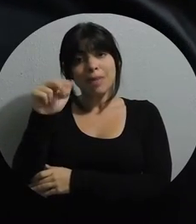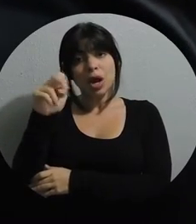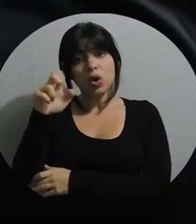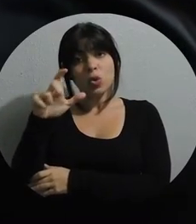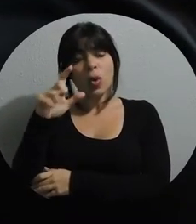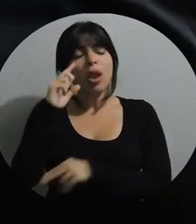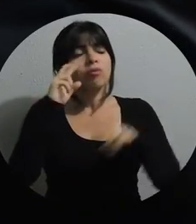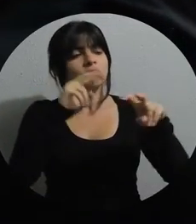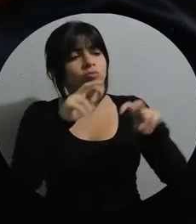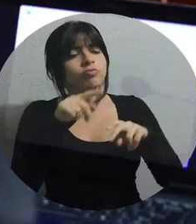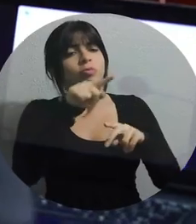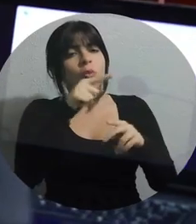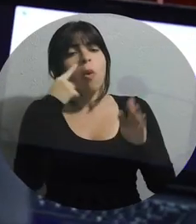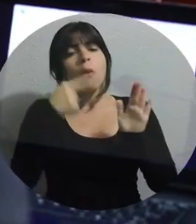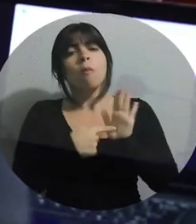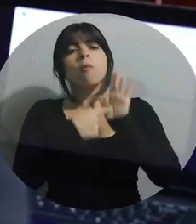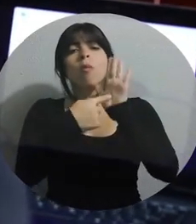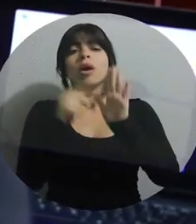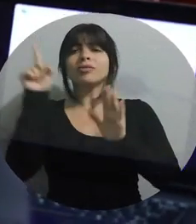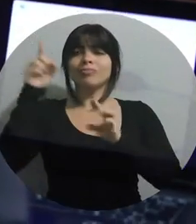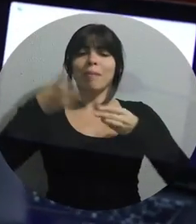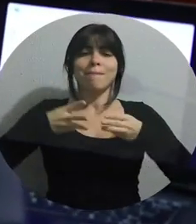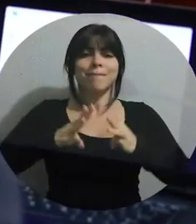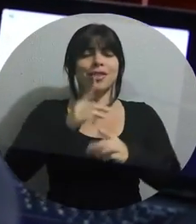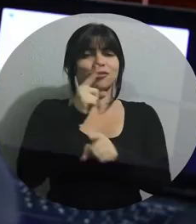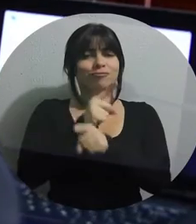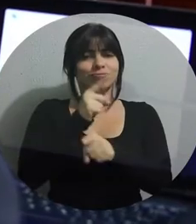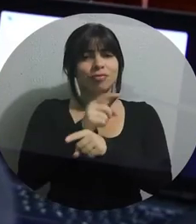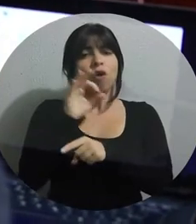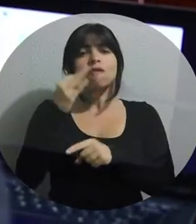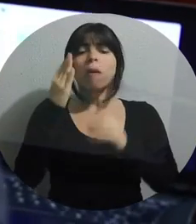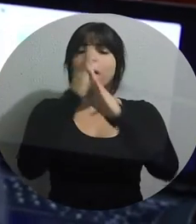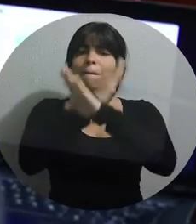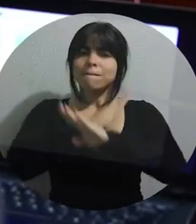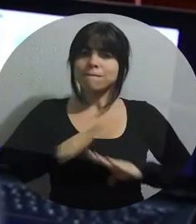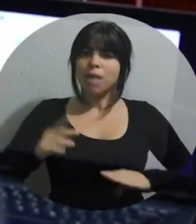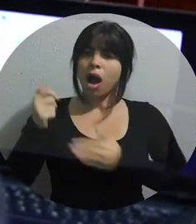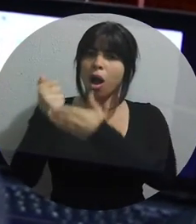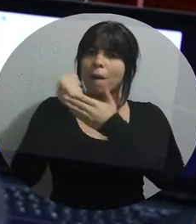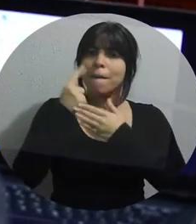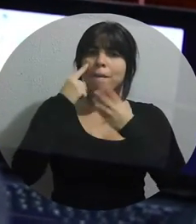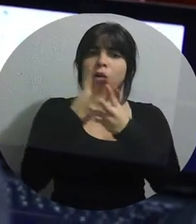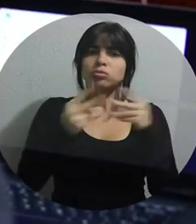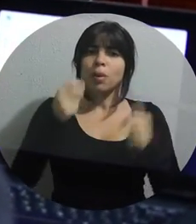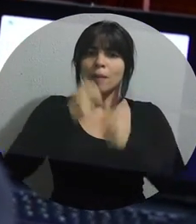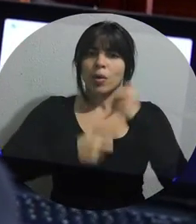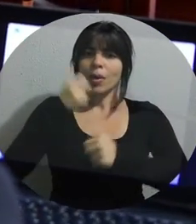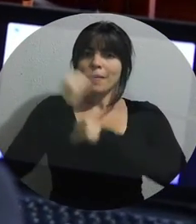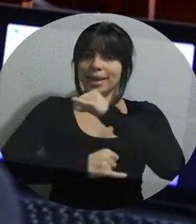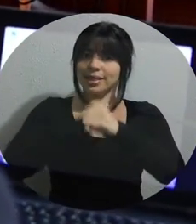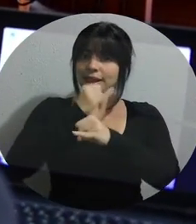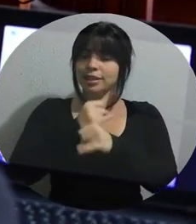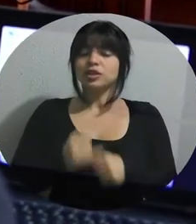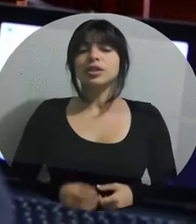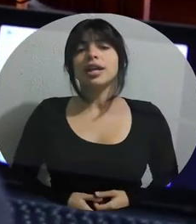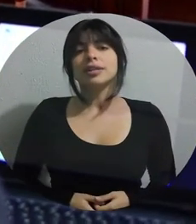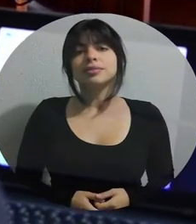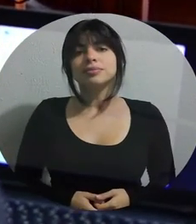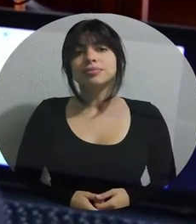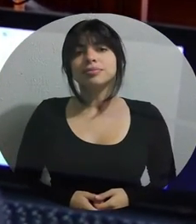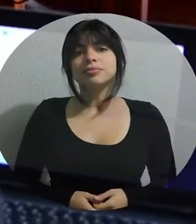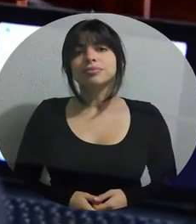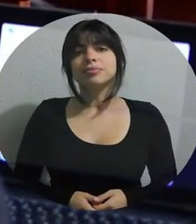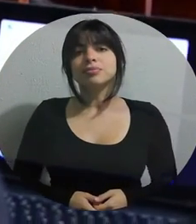República, Manuel González, manifestó que este fallo es una muestra de un mecanismo eficaz y de manera pacífica para resolver